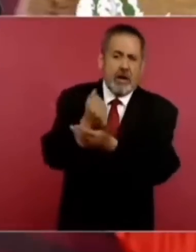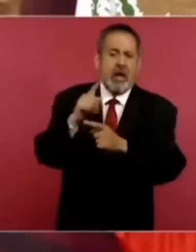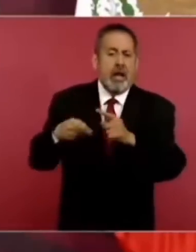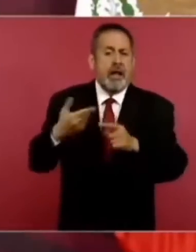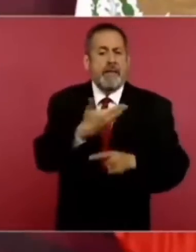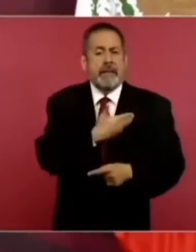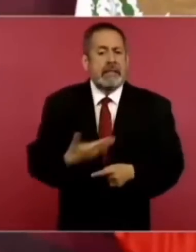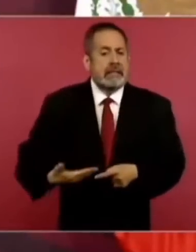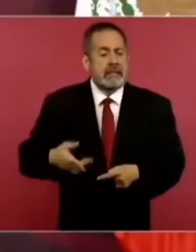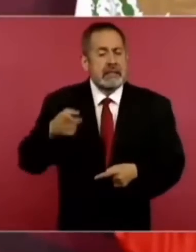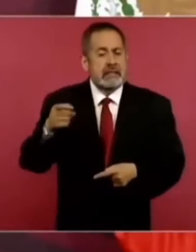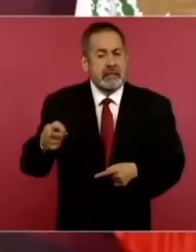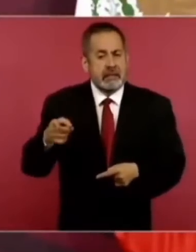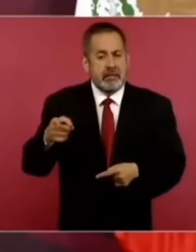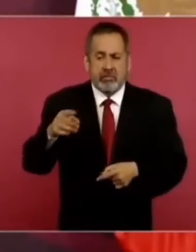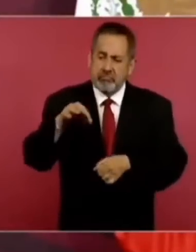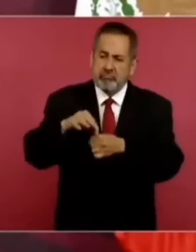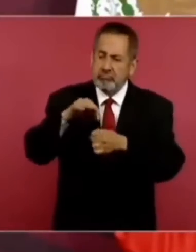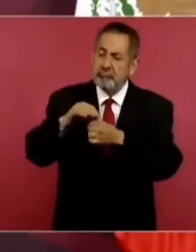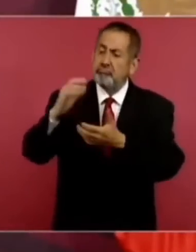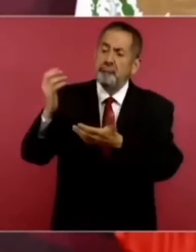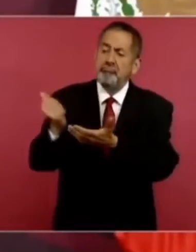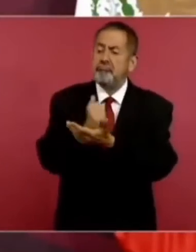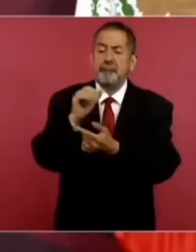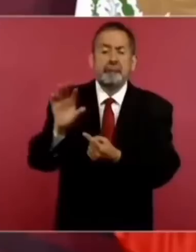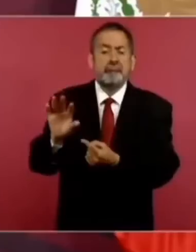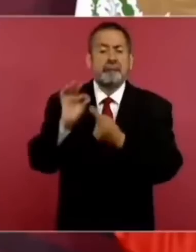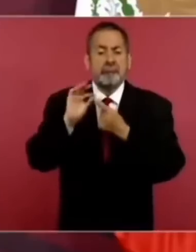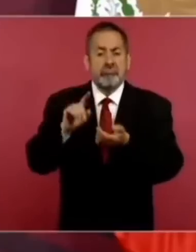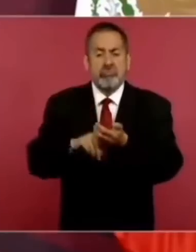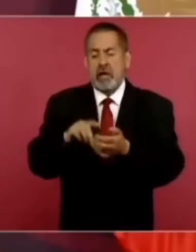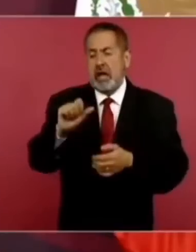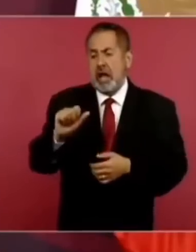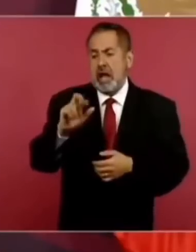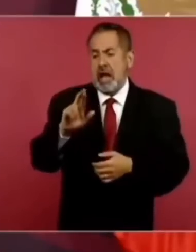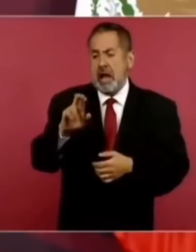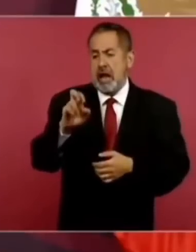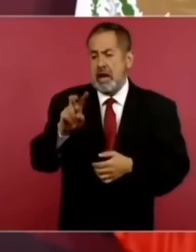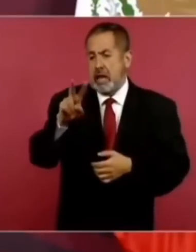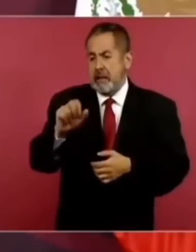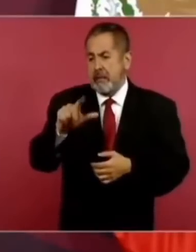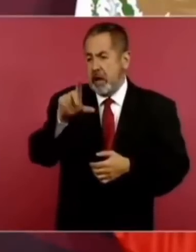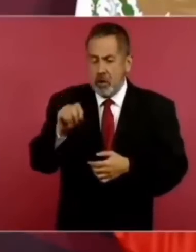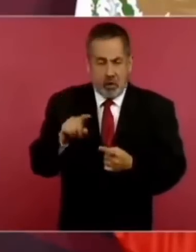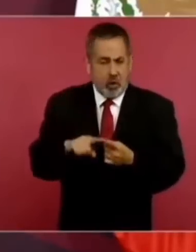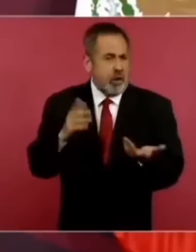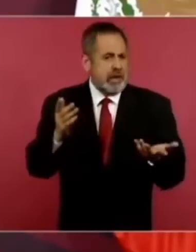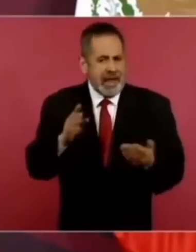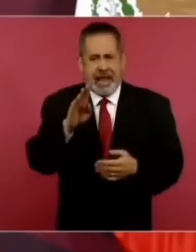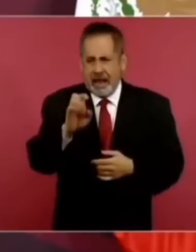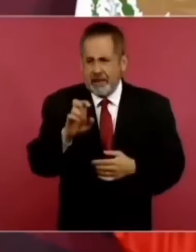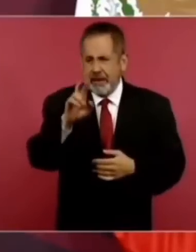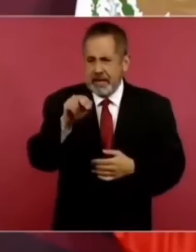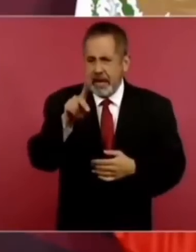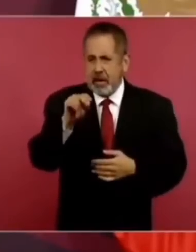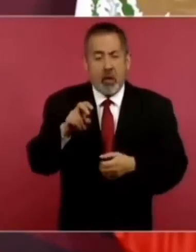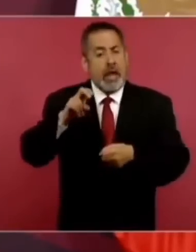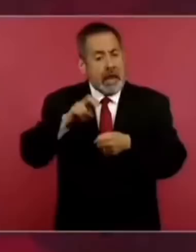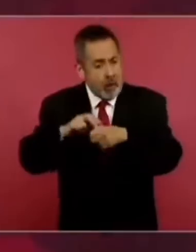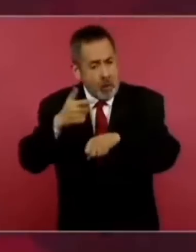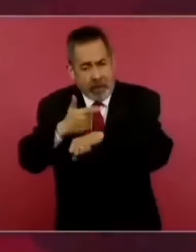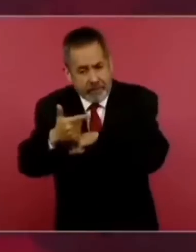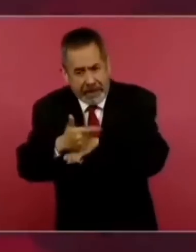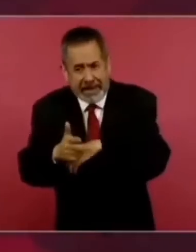presidente electo Arevalo Bernardo Arevalo en Guatemala